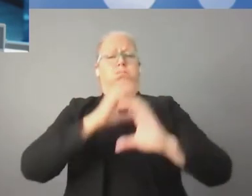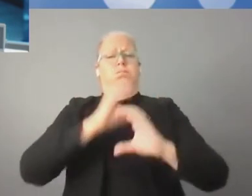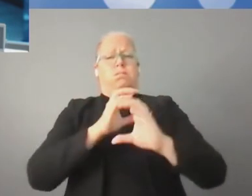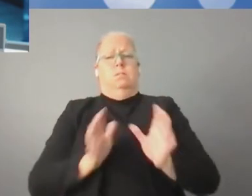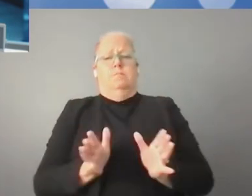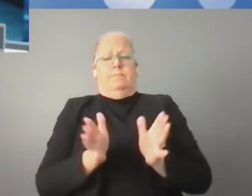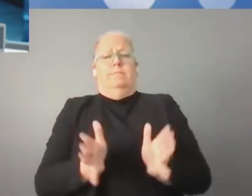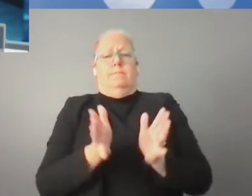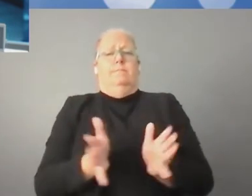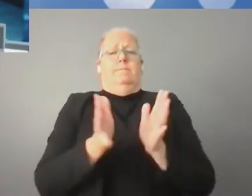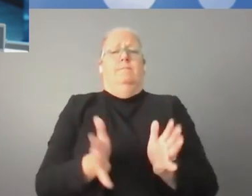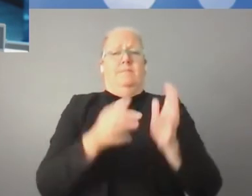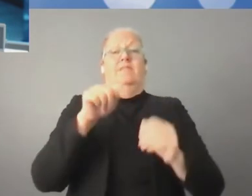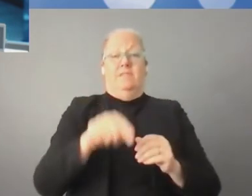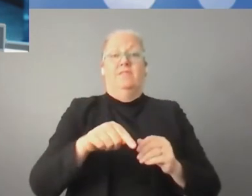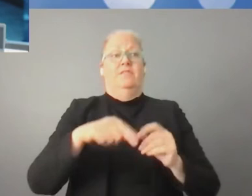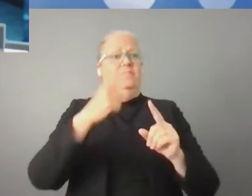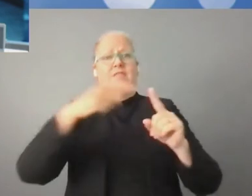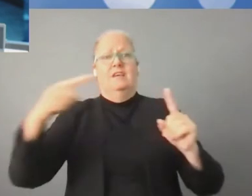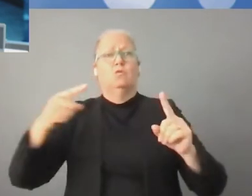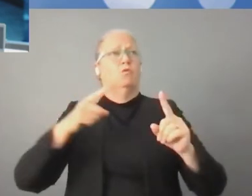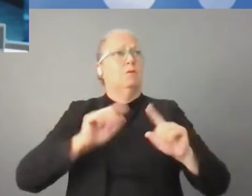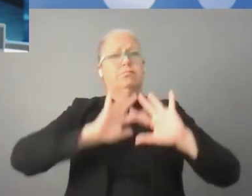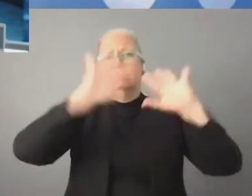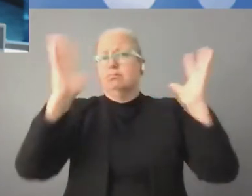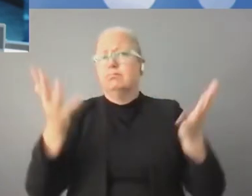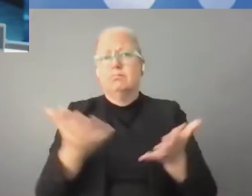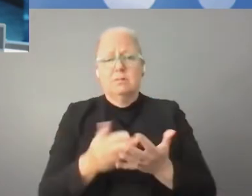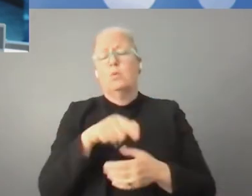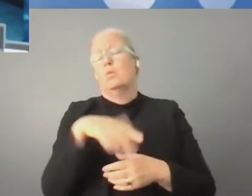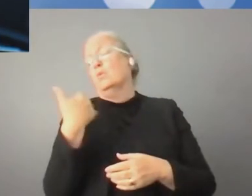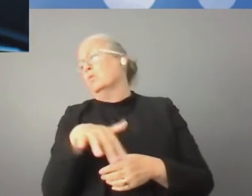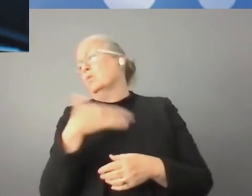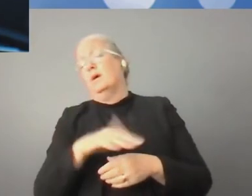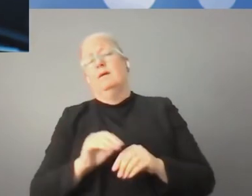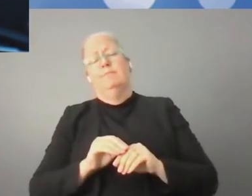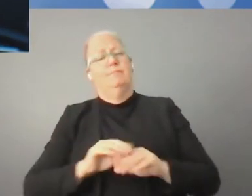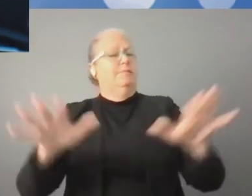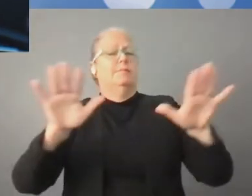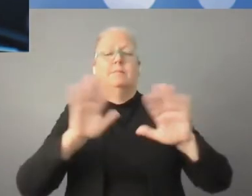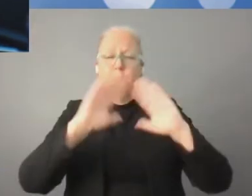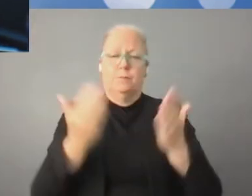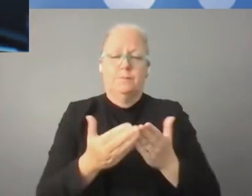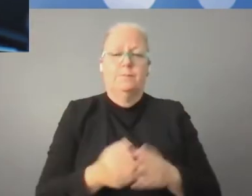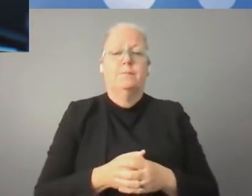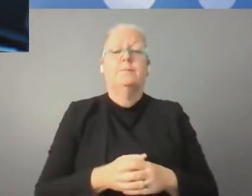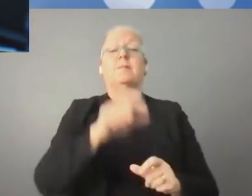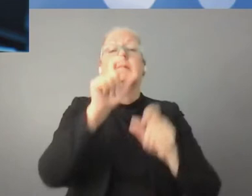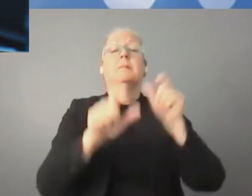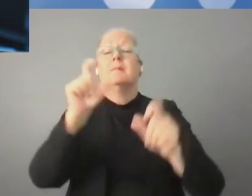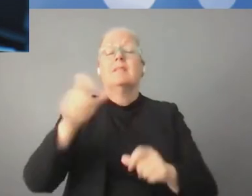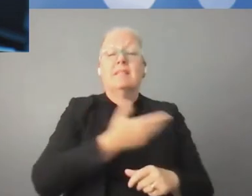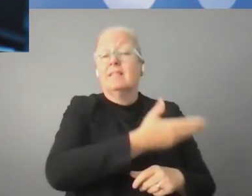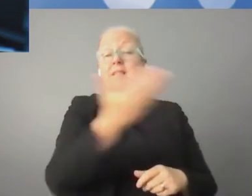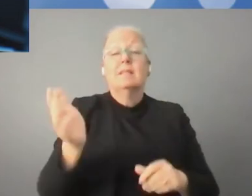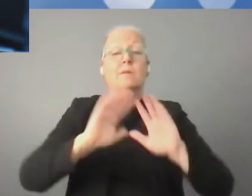negativas, también acelera el desarrollo de las tecnologías digitales que tienen su impacto